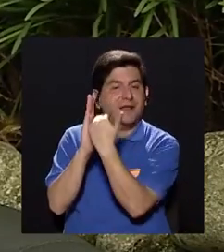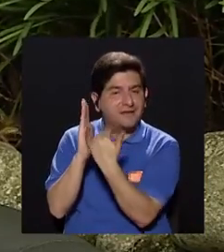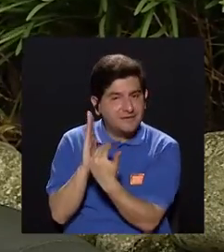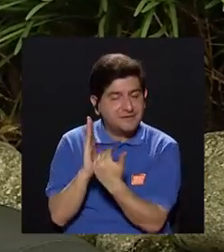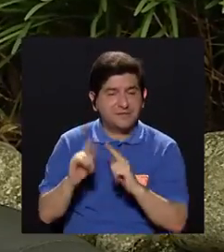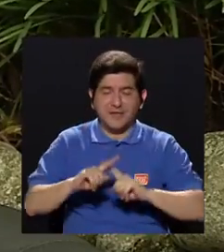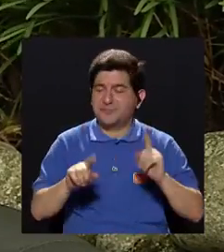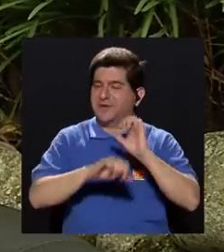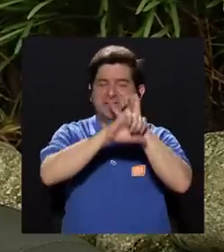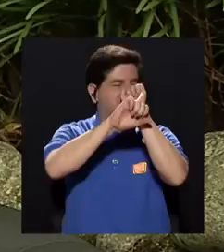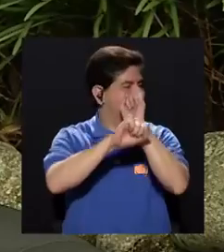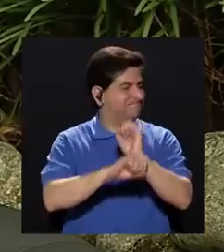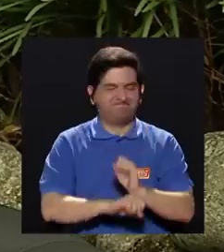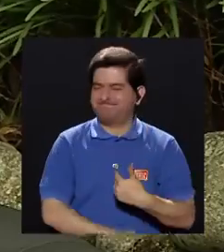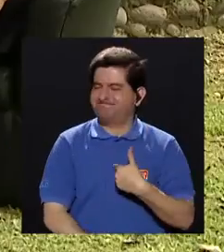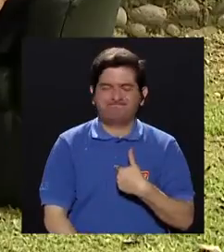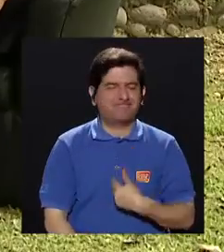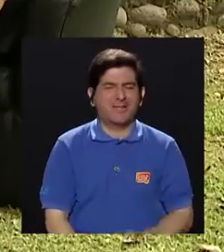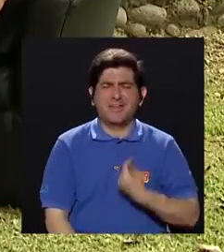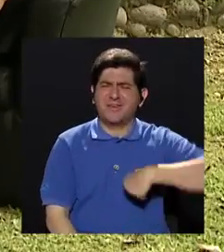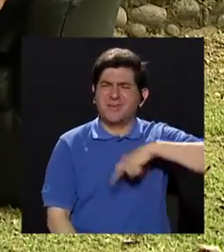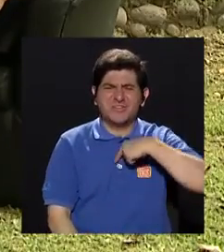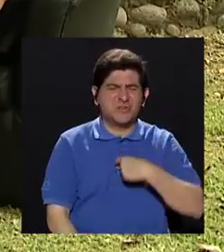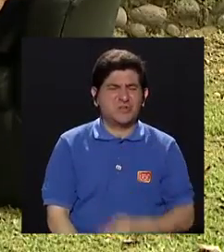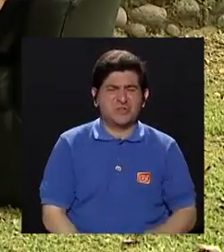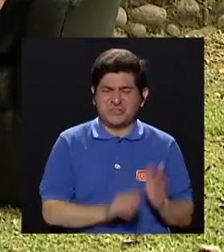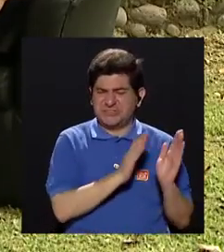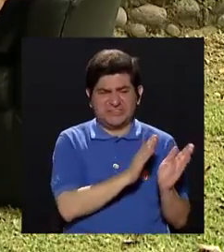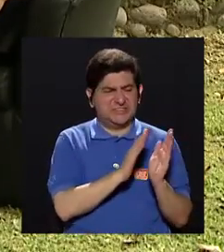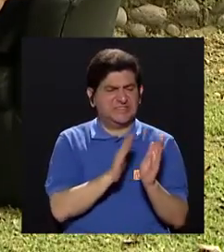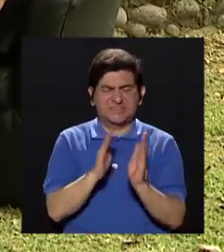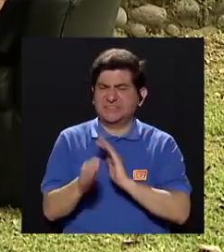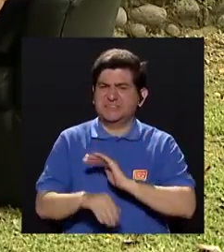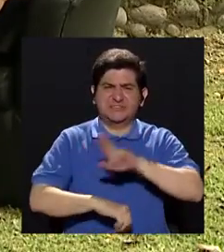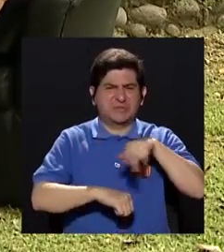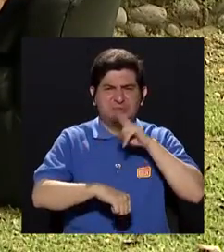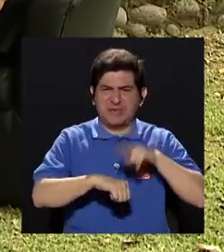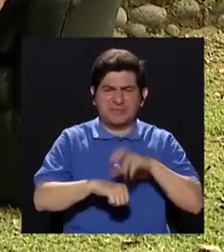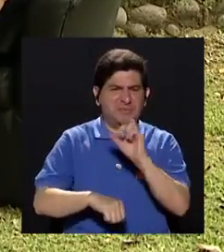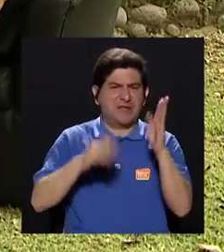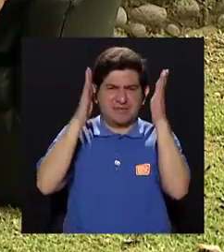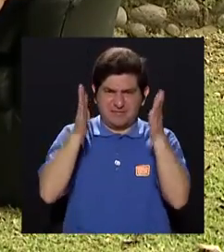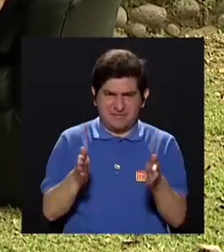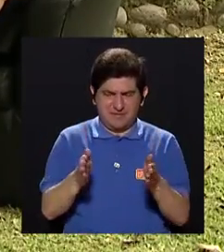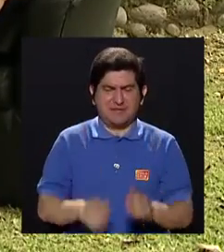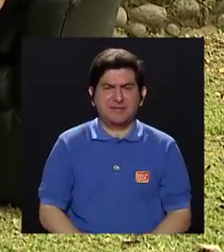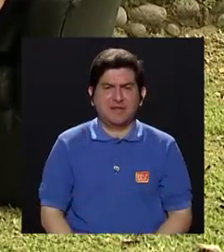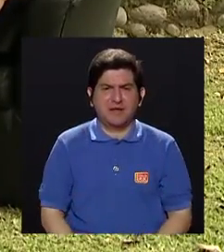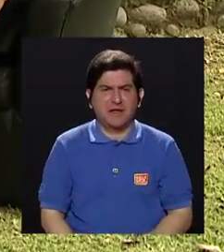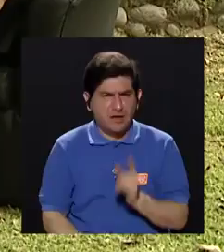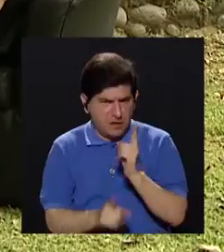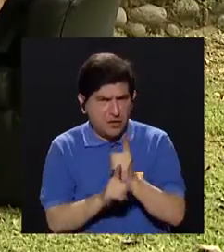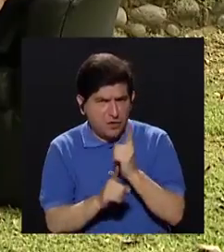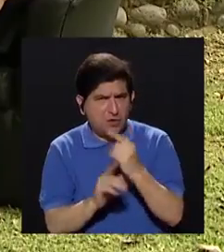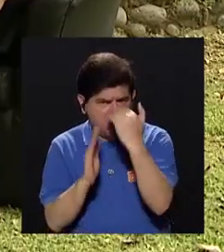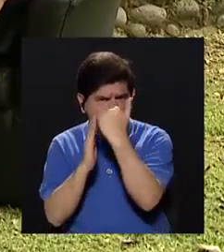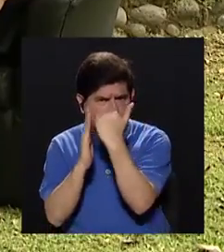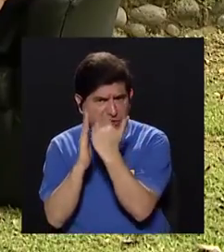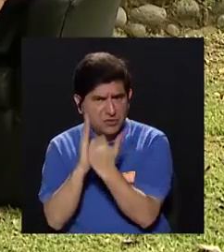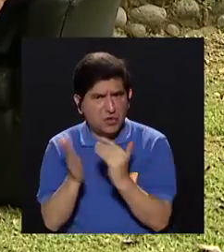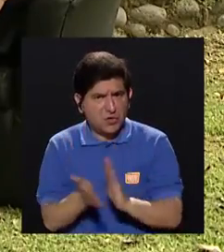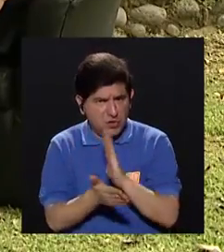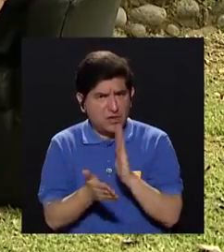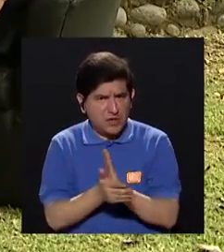tenemos esa costumbre, ¿verdad? Somos muy desordenadillos los chicos por lo general y me gustaría hablar de eso. ¿Sería conveniente siempre llevar esa hojita, doctor,